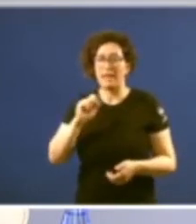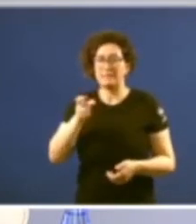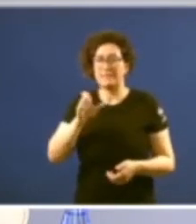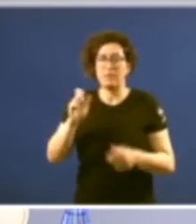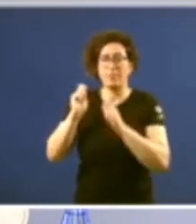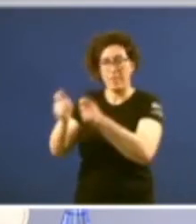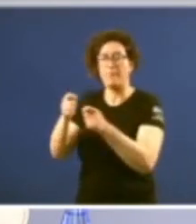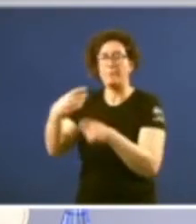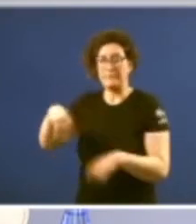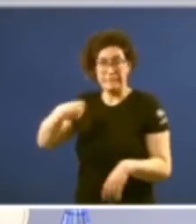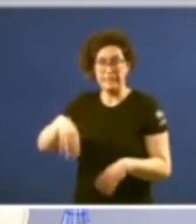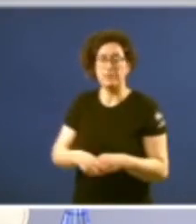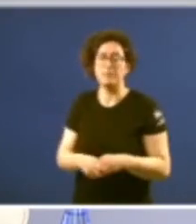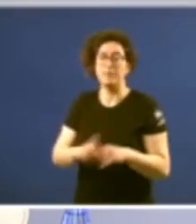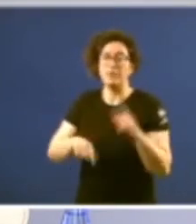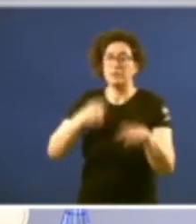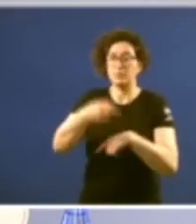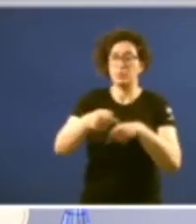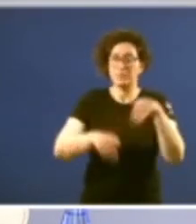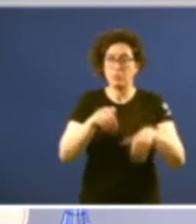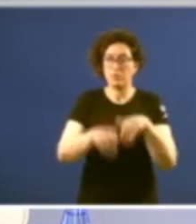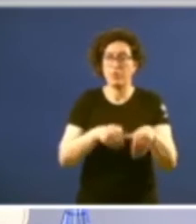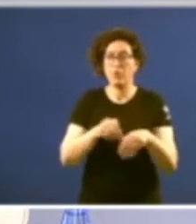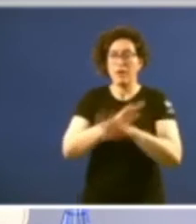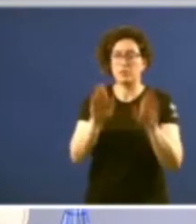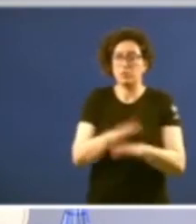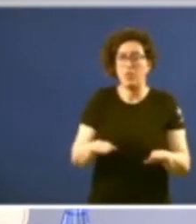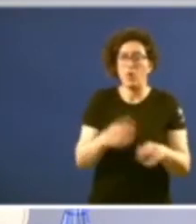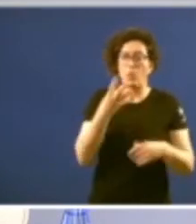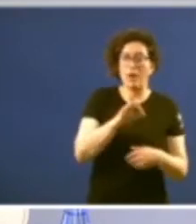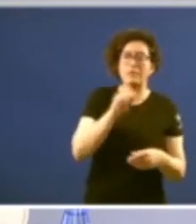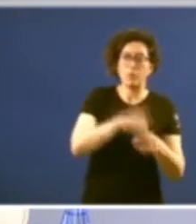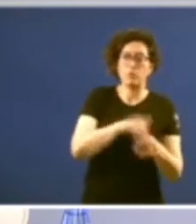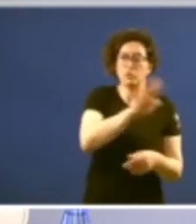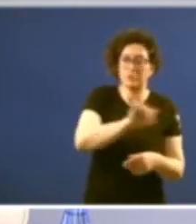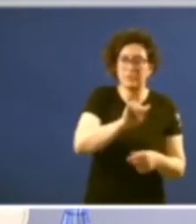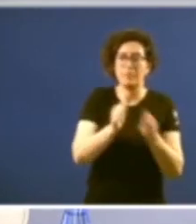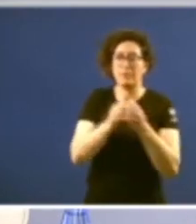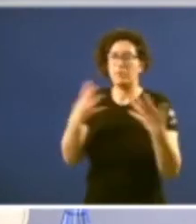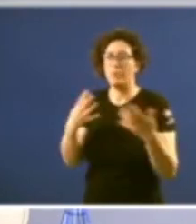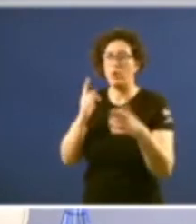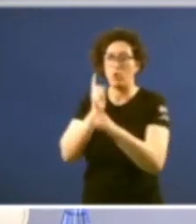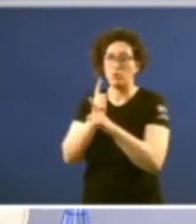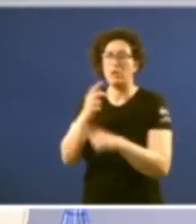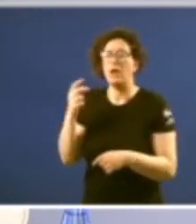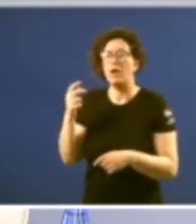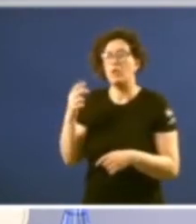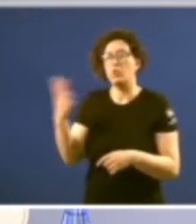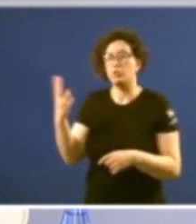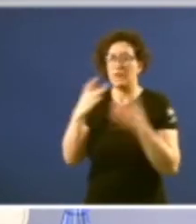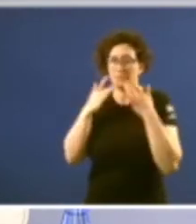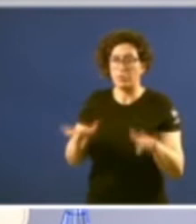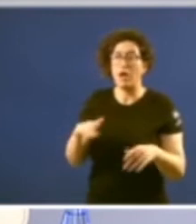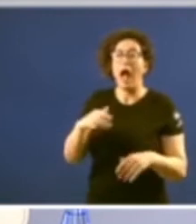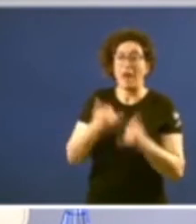Tras a votación con un resultado de 40 votos a favor 29 en contra e dúas as tensións o señor González